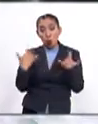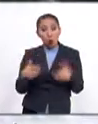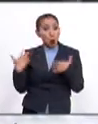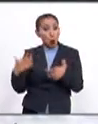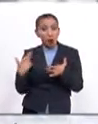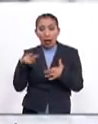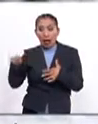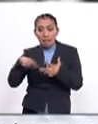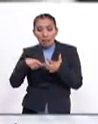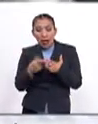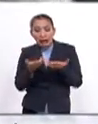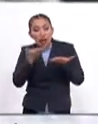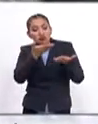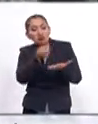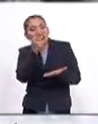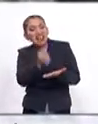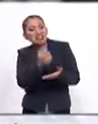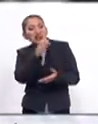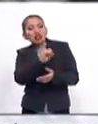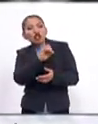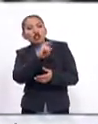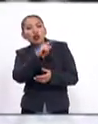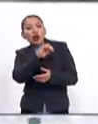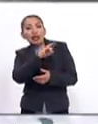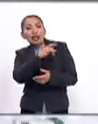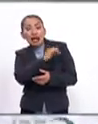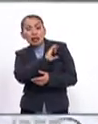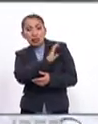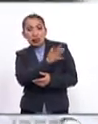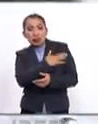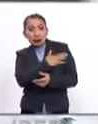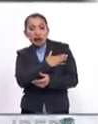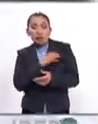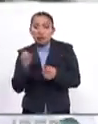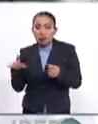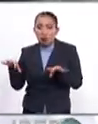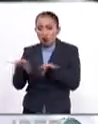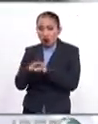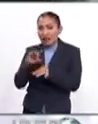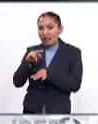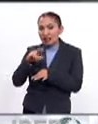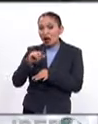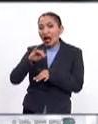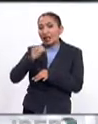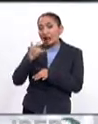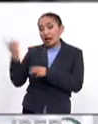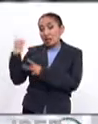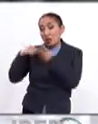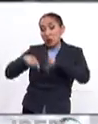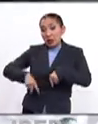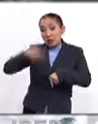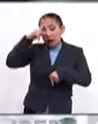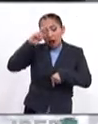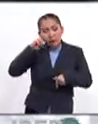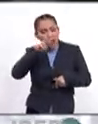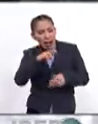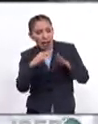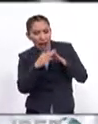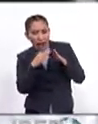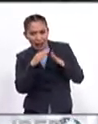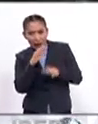introductor de la sociología en España, junto con Francisco Ayala, que al venir a México encontró en